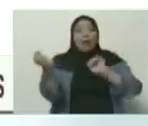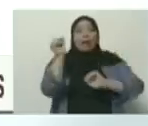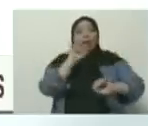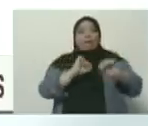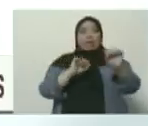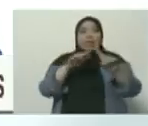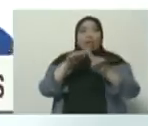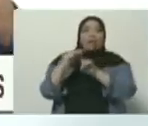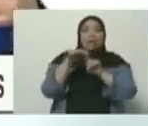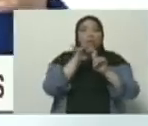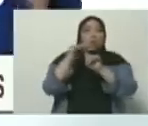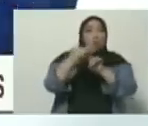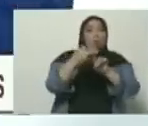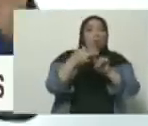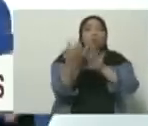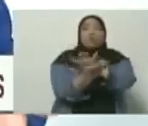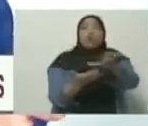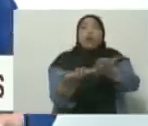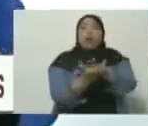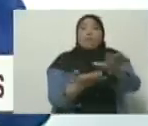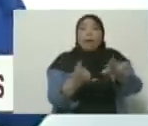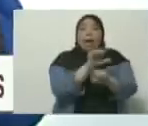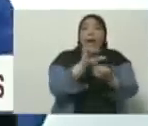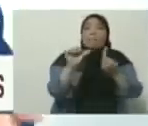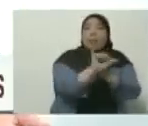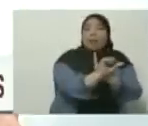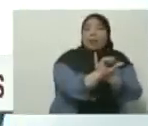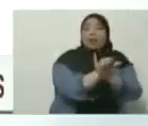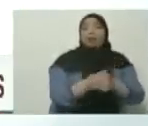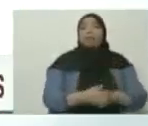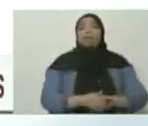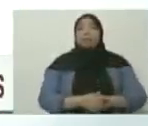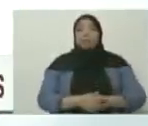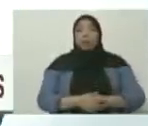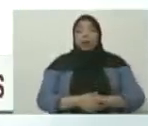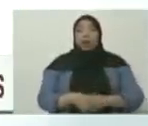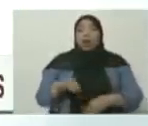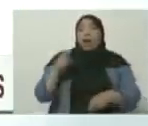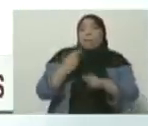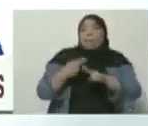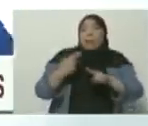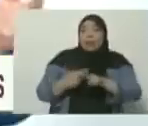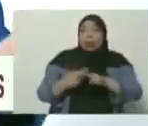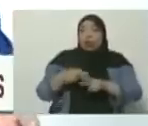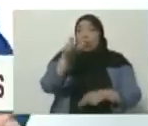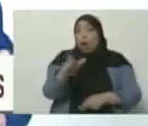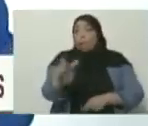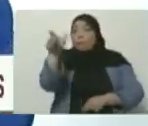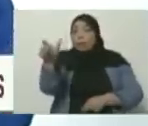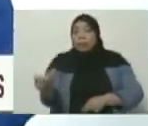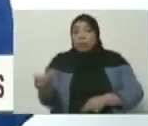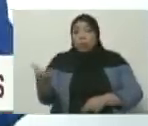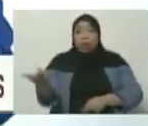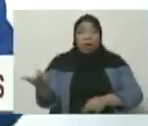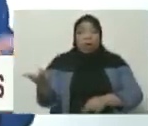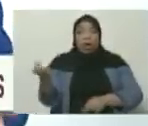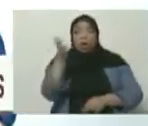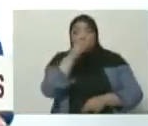posibilidades de proyección de nuestra especie humana y de permanencia de la configuración